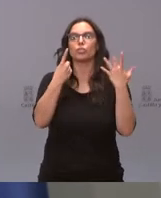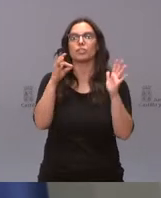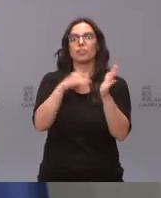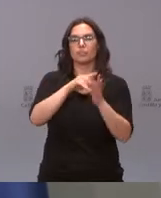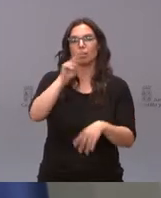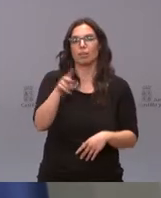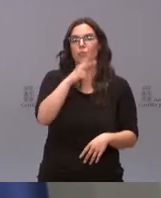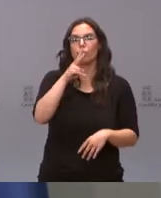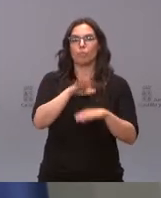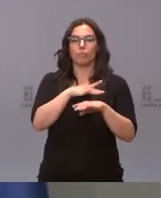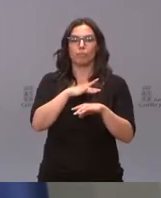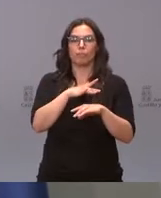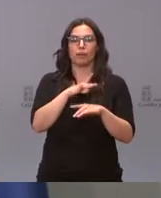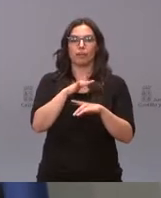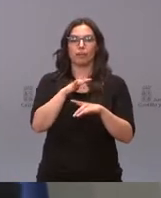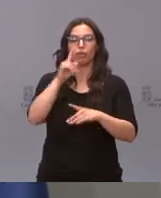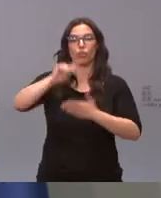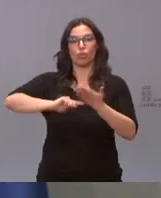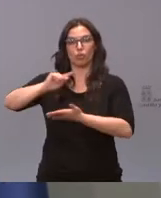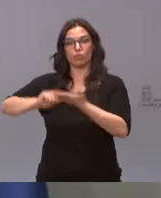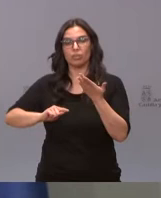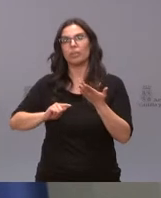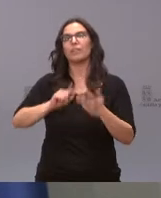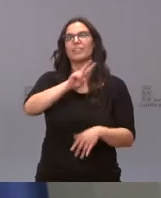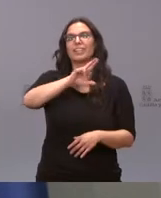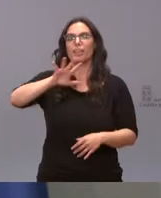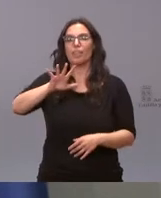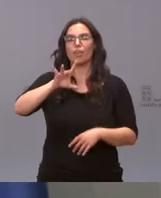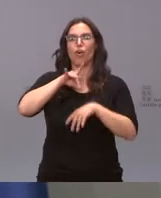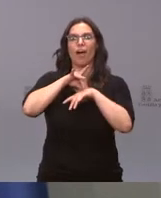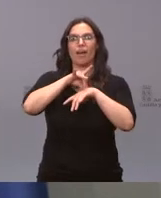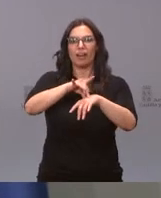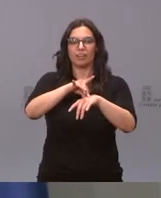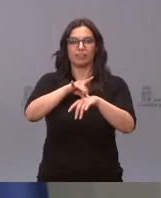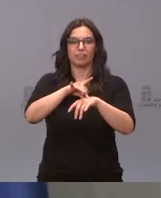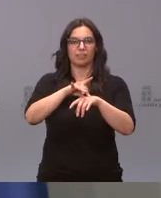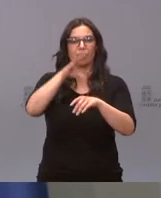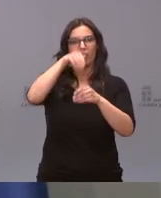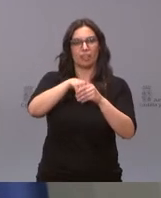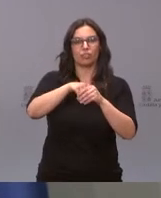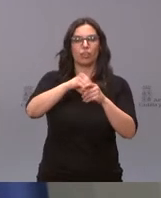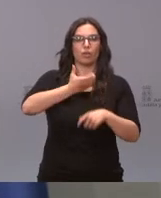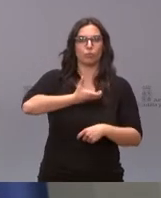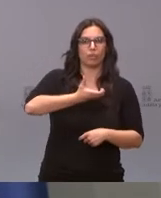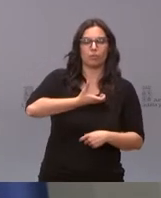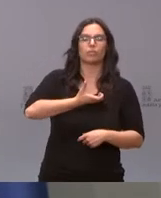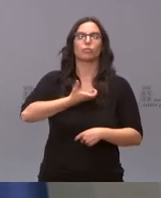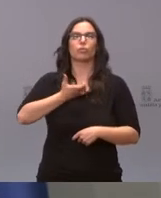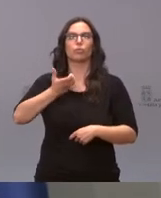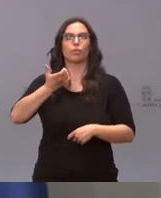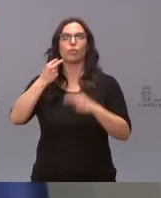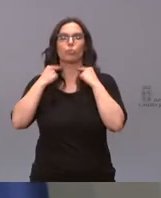euros para la contratación de 25 agentes en las entidades locales, agentes de igualdad de género, para